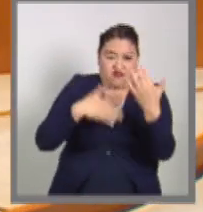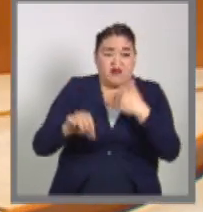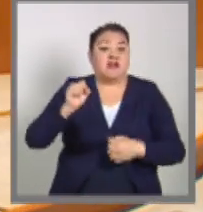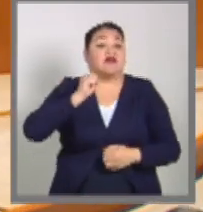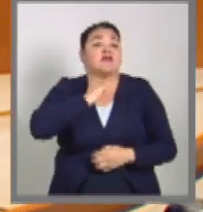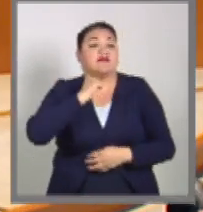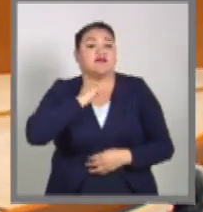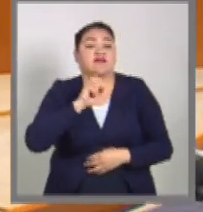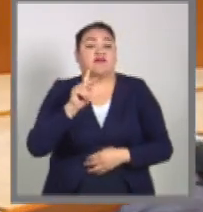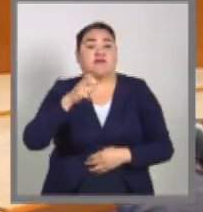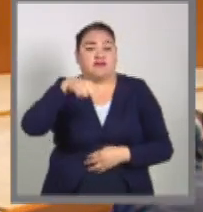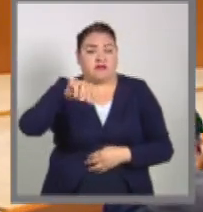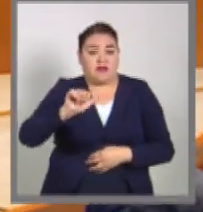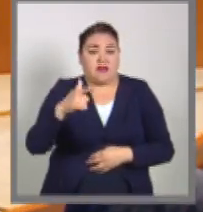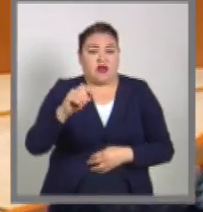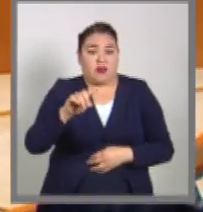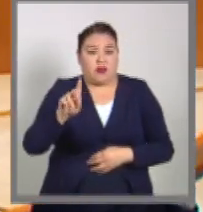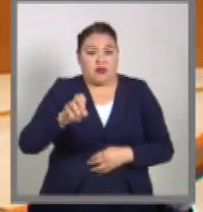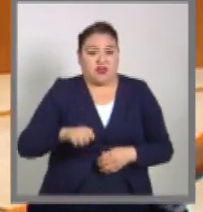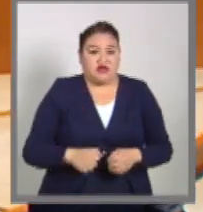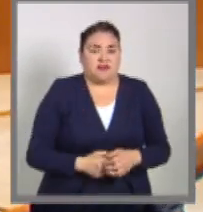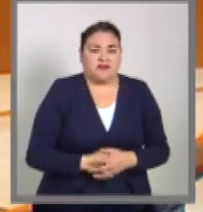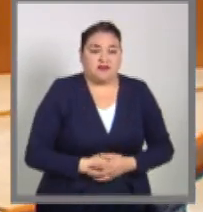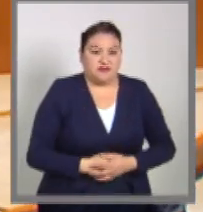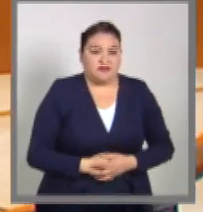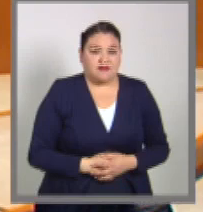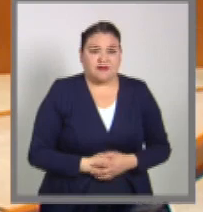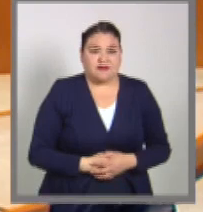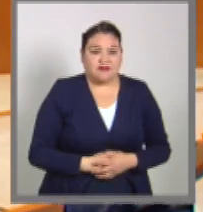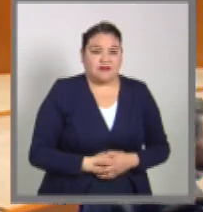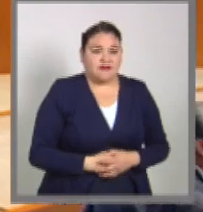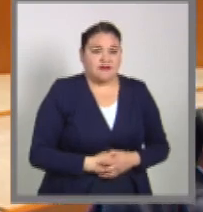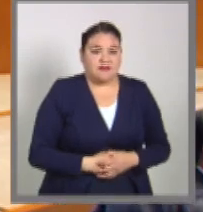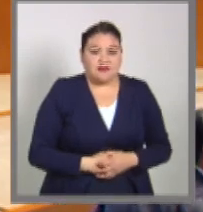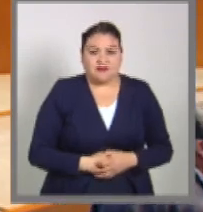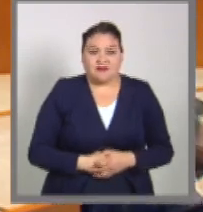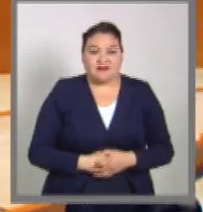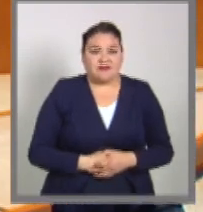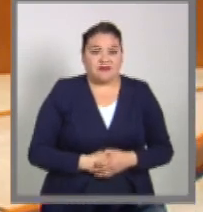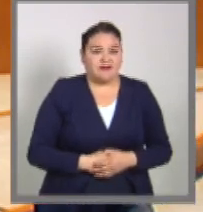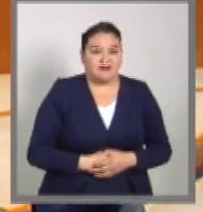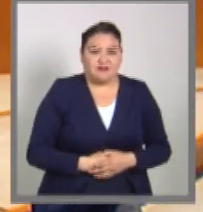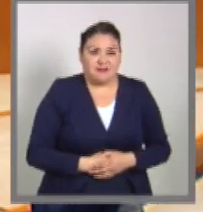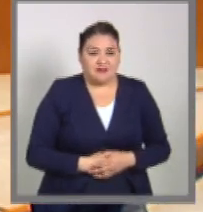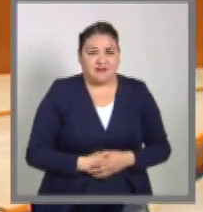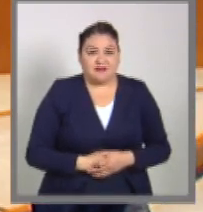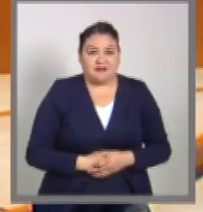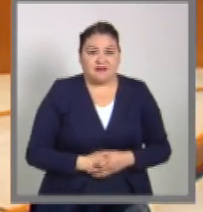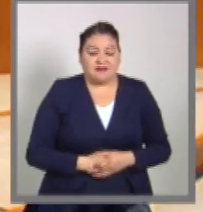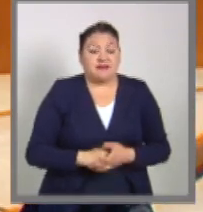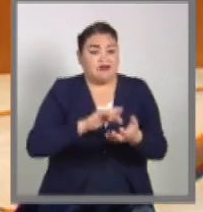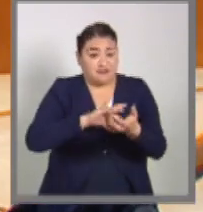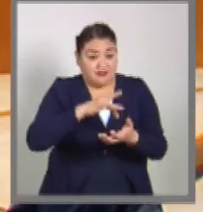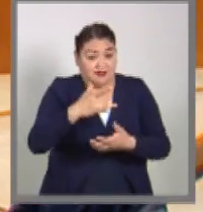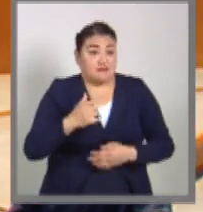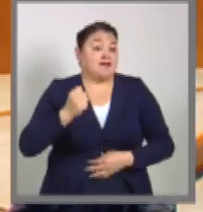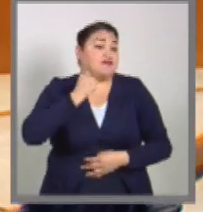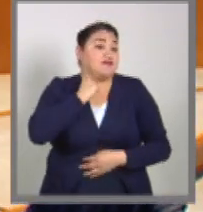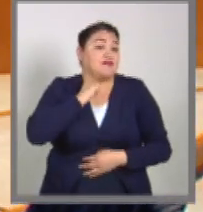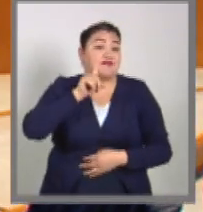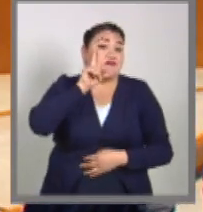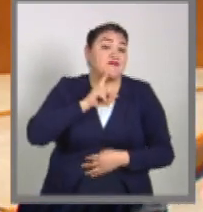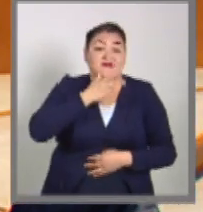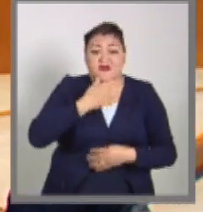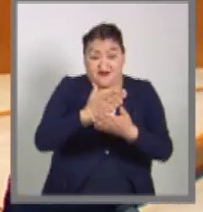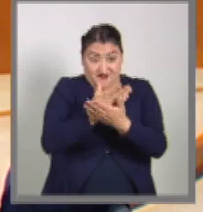senadora de la Peña Gómez. Muchas gracias, presidente. Con su venia. Señora senadora, señores